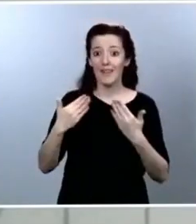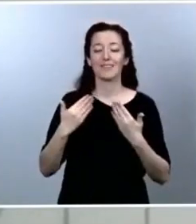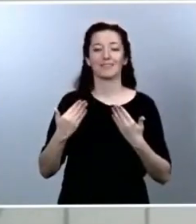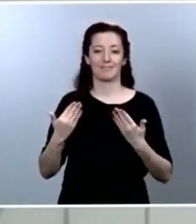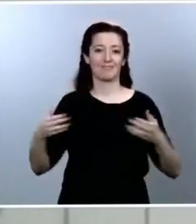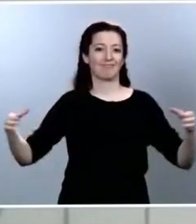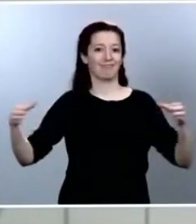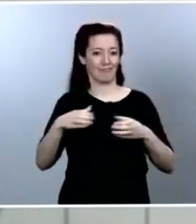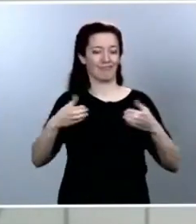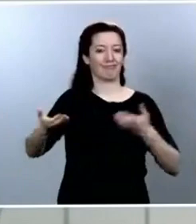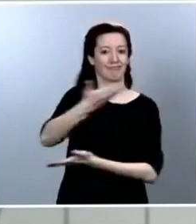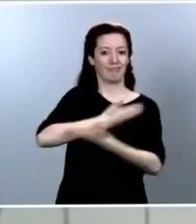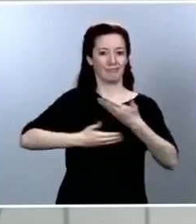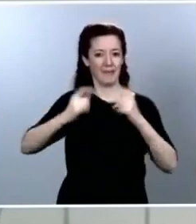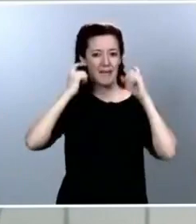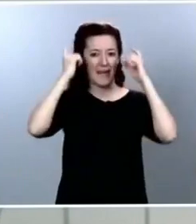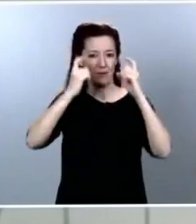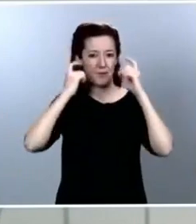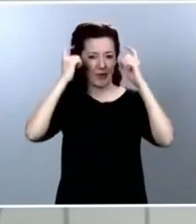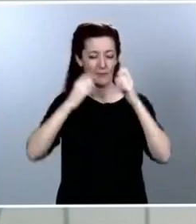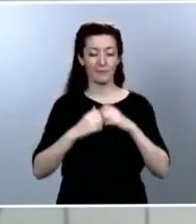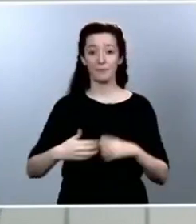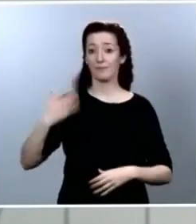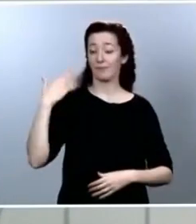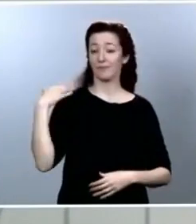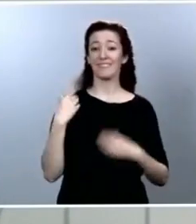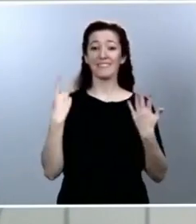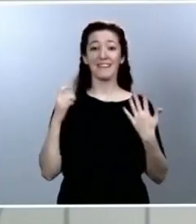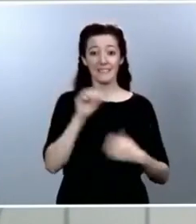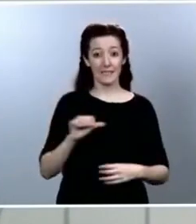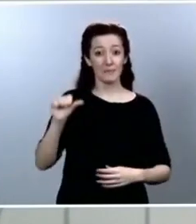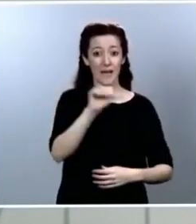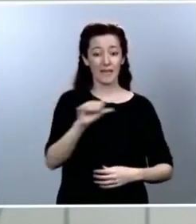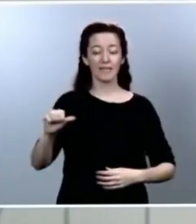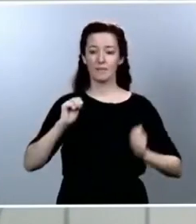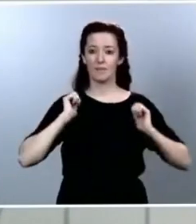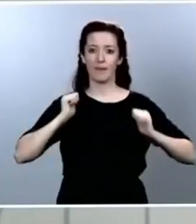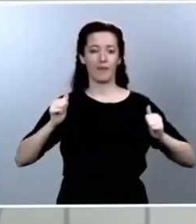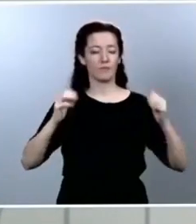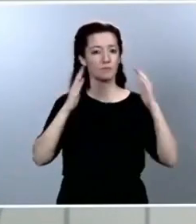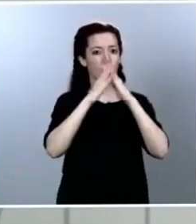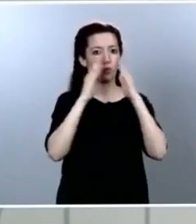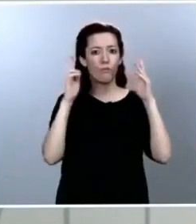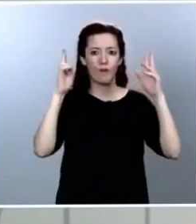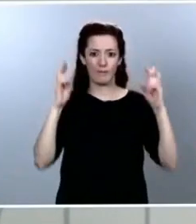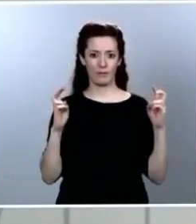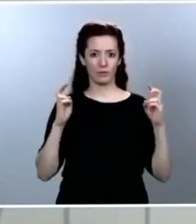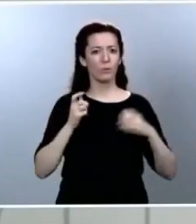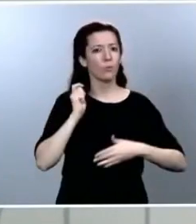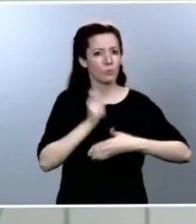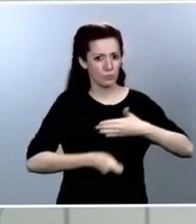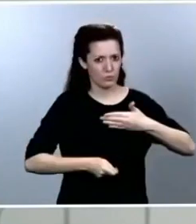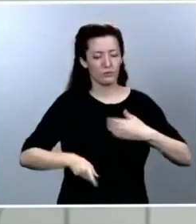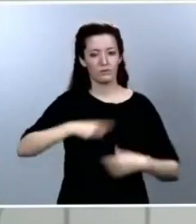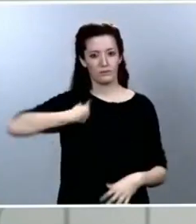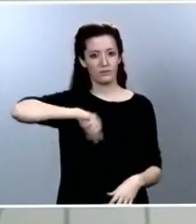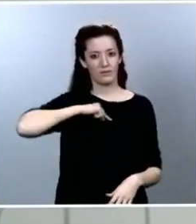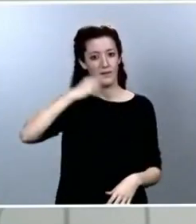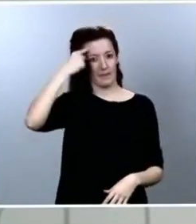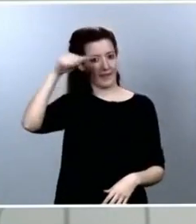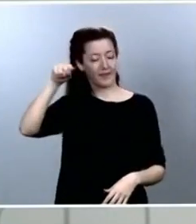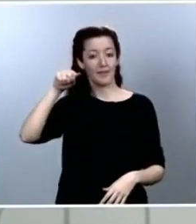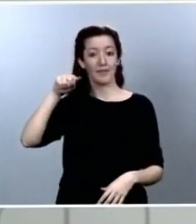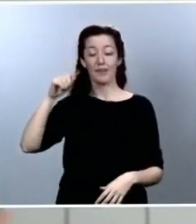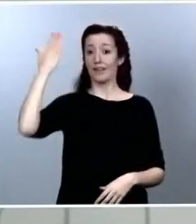fase de confinamiento, una fase de confinamiento muy dura, el gobierno es muy consciente de ello, cuando el virus avanzaba a un ritmo de contagio